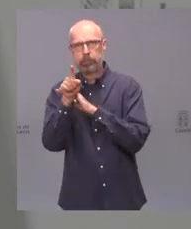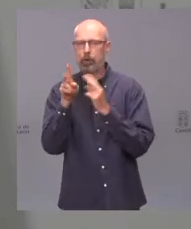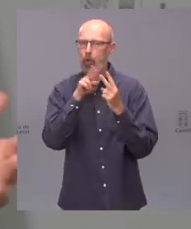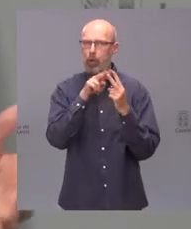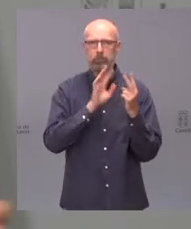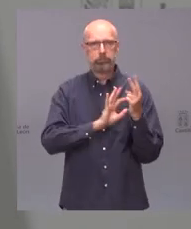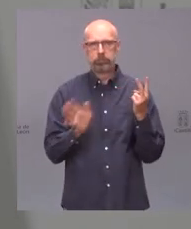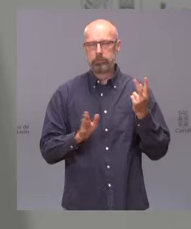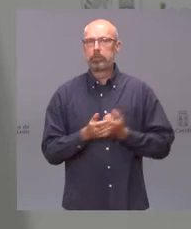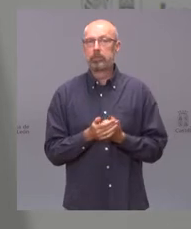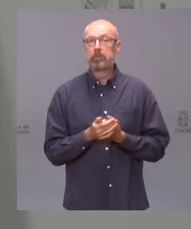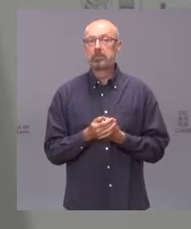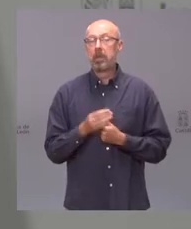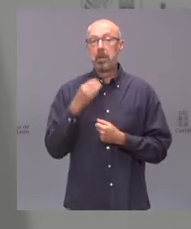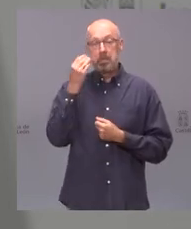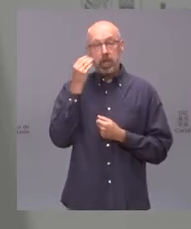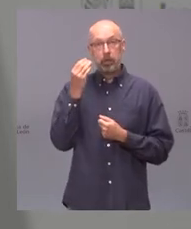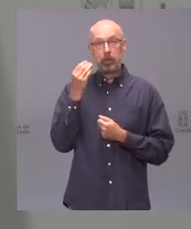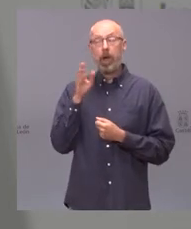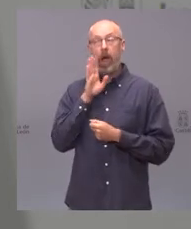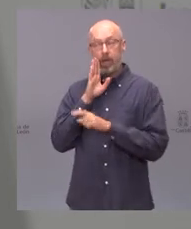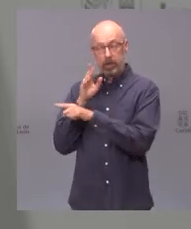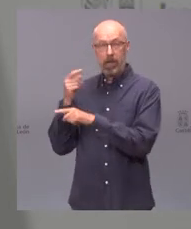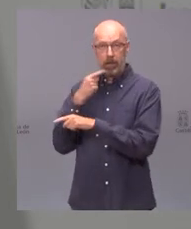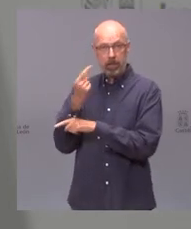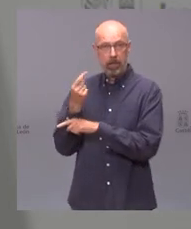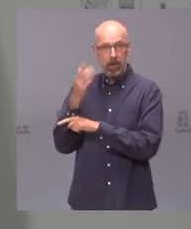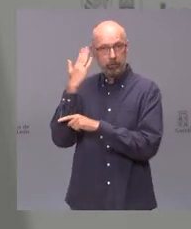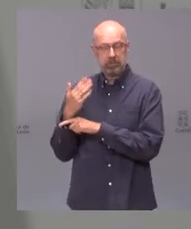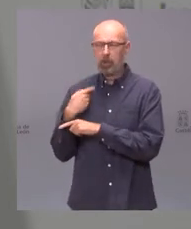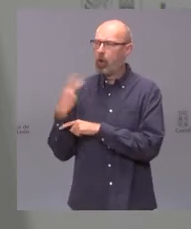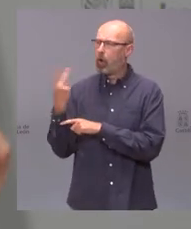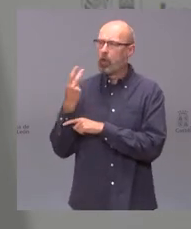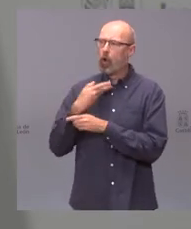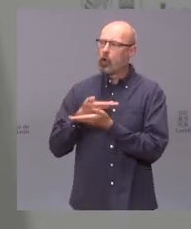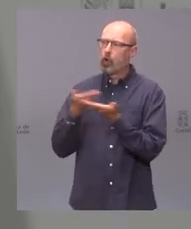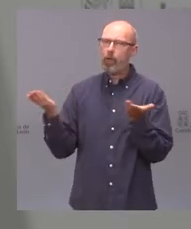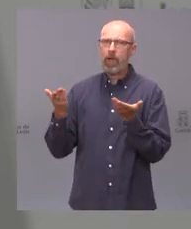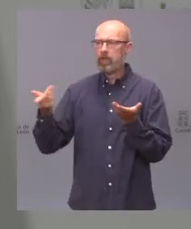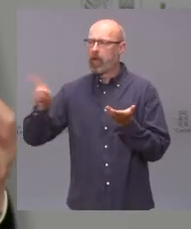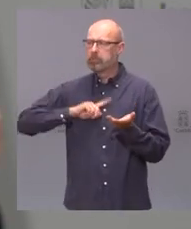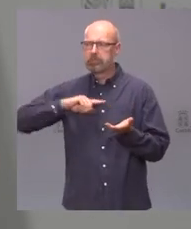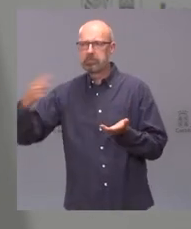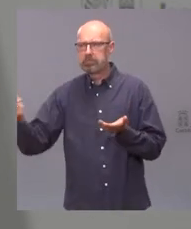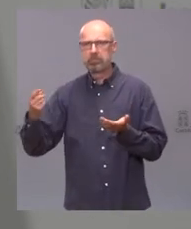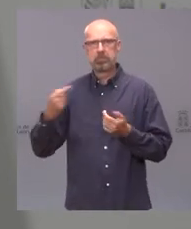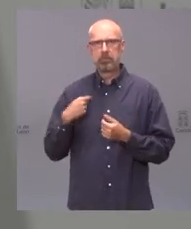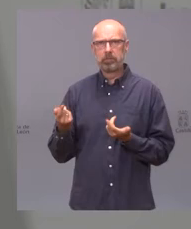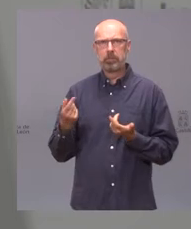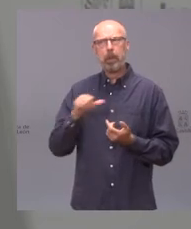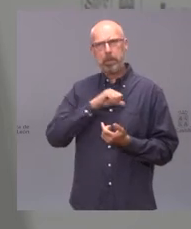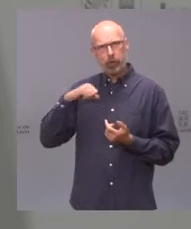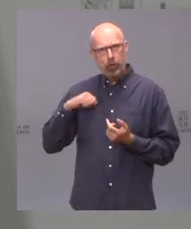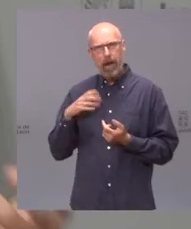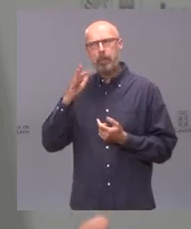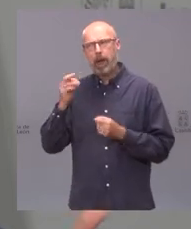que como ella bien decía antes hemos confiado el uno en el otro en nuestra palabra no solo en lo personal sino